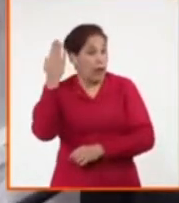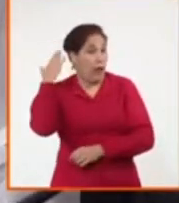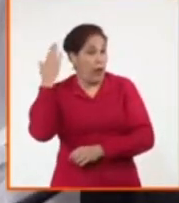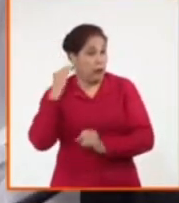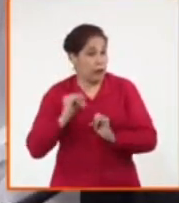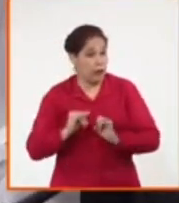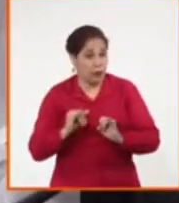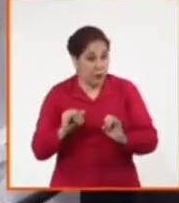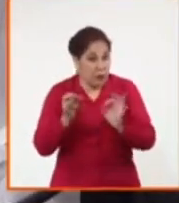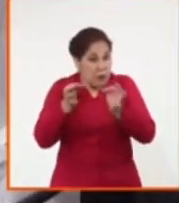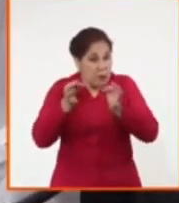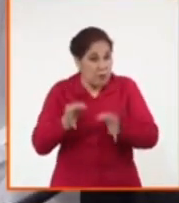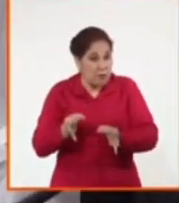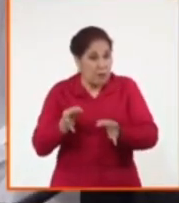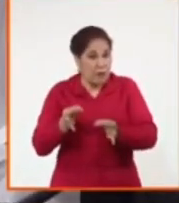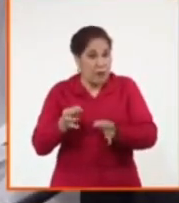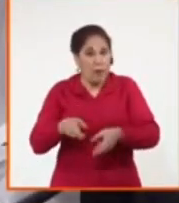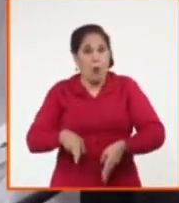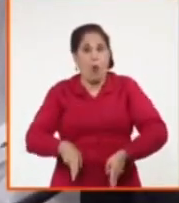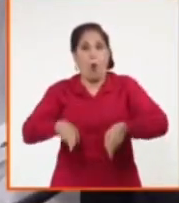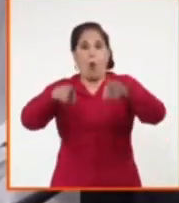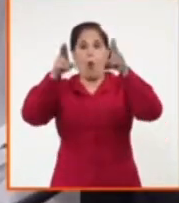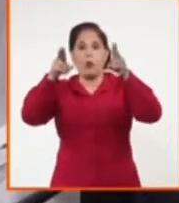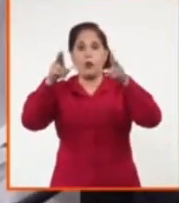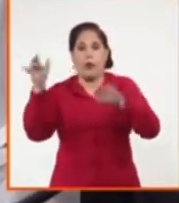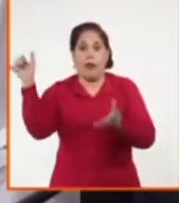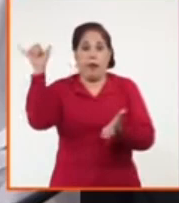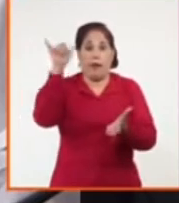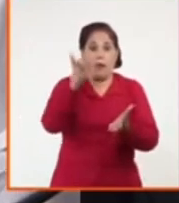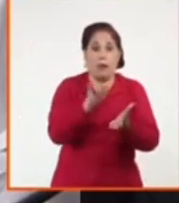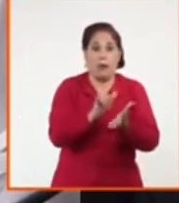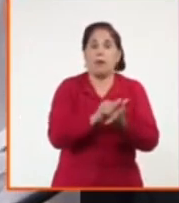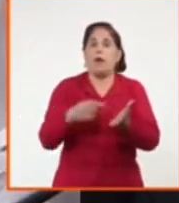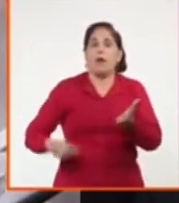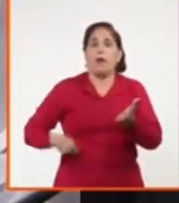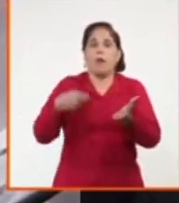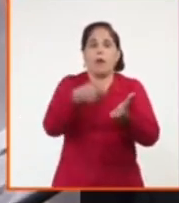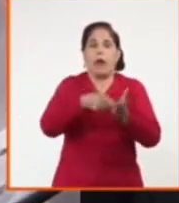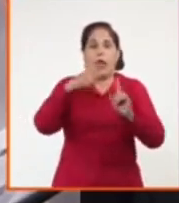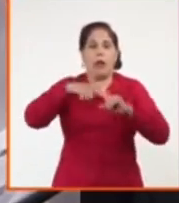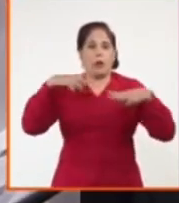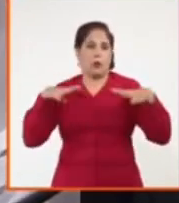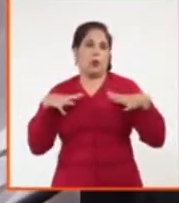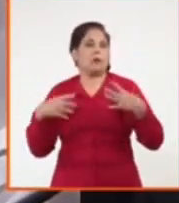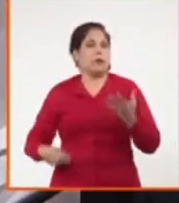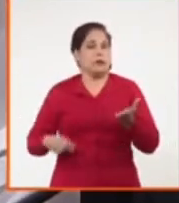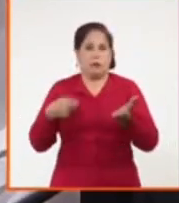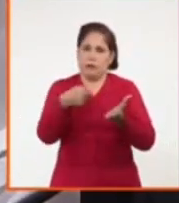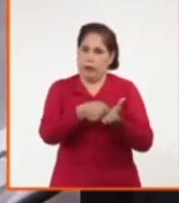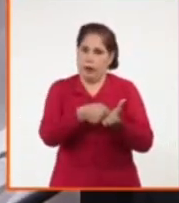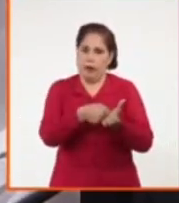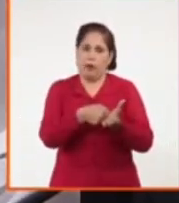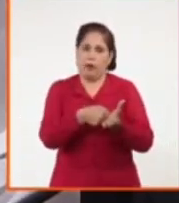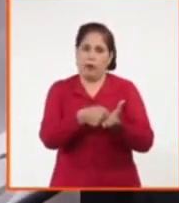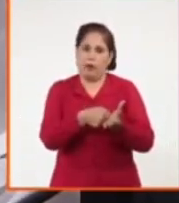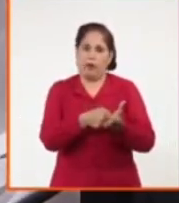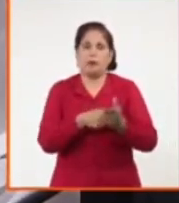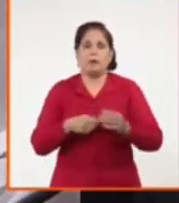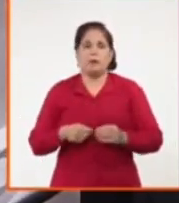informó que este hotel, igual que la transportación, es pagada por el propio pasajero.